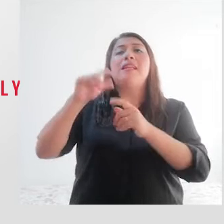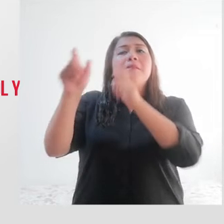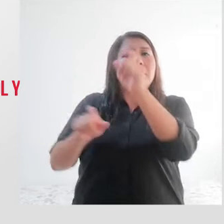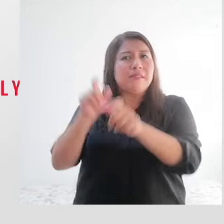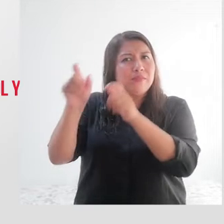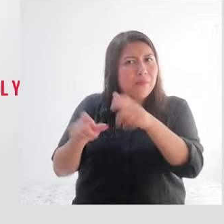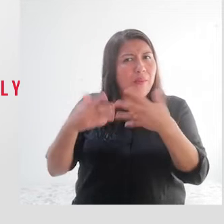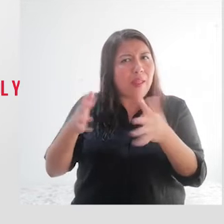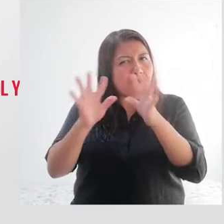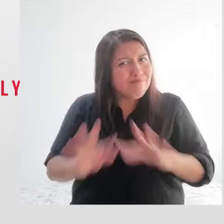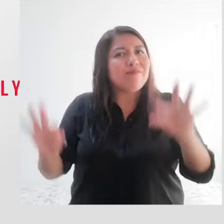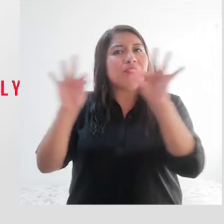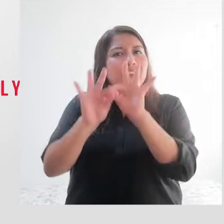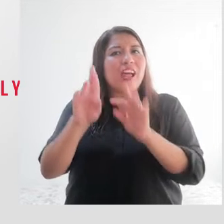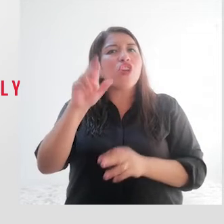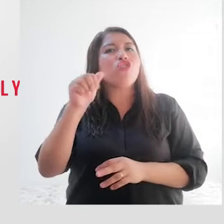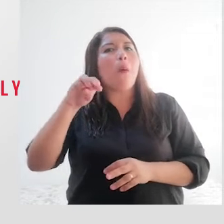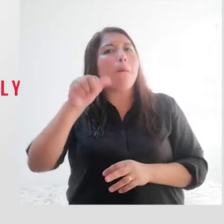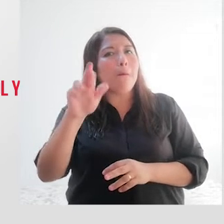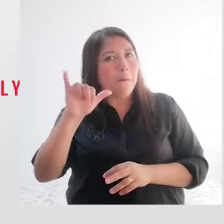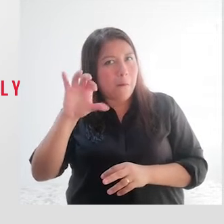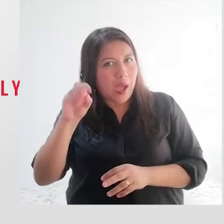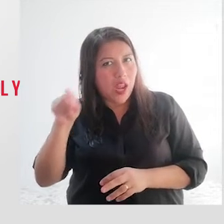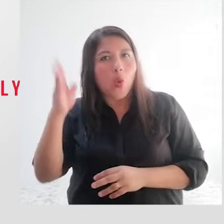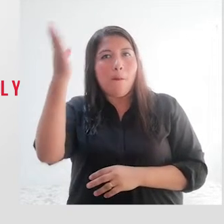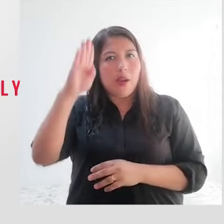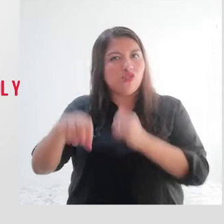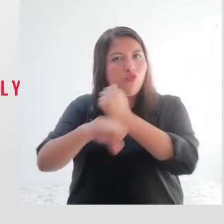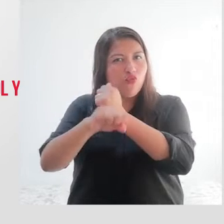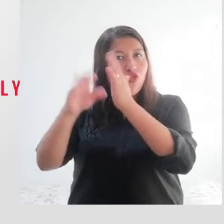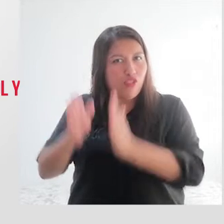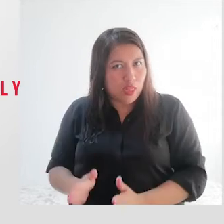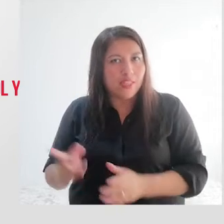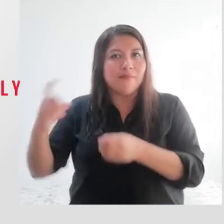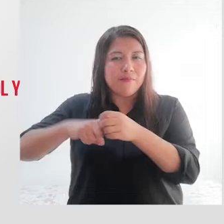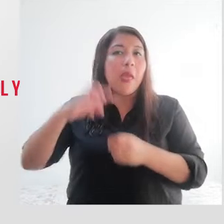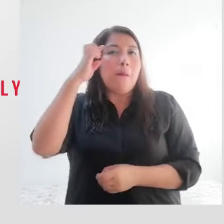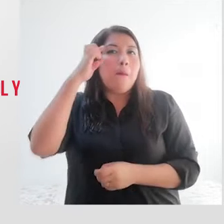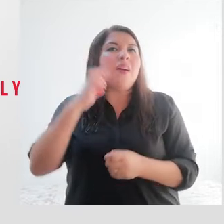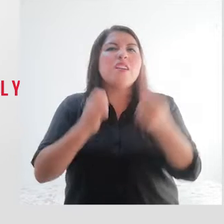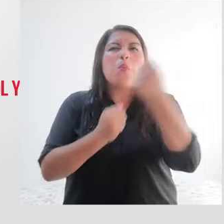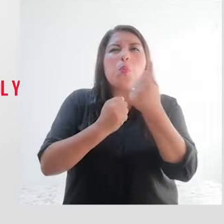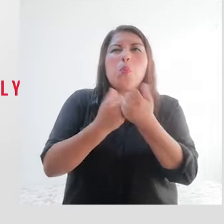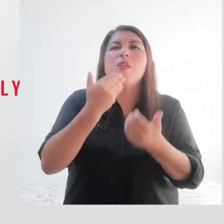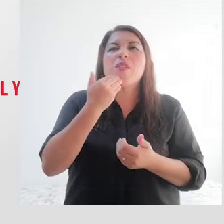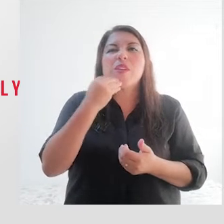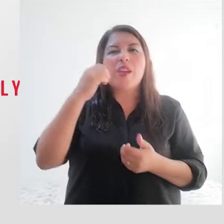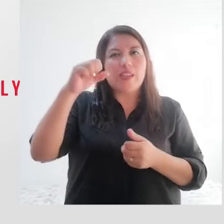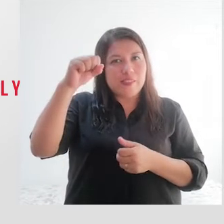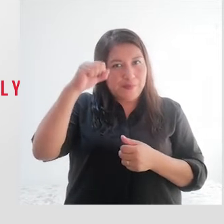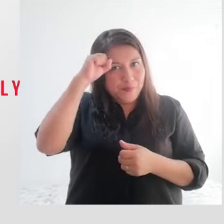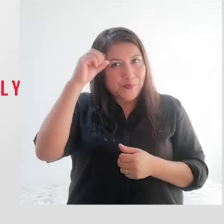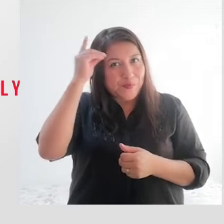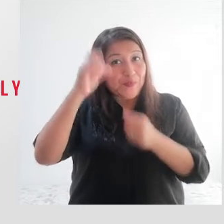mundial. Nos acompañará Romario, que viene acompañando a la selección brasilera y nuestro padrino de la selección peruana de